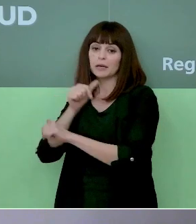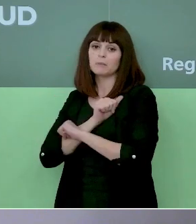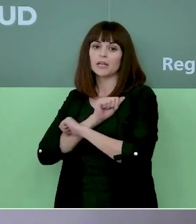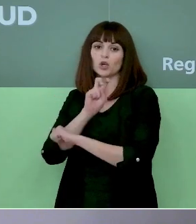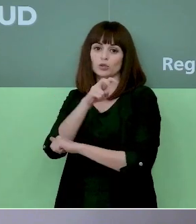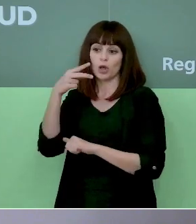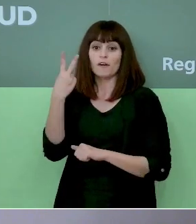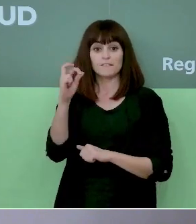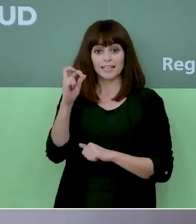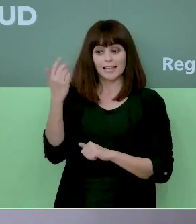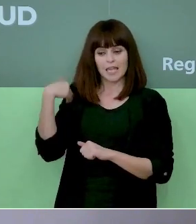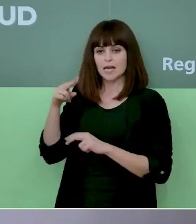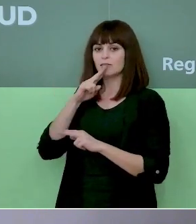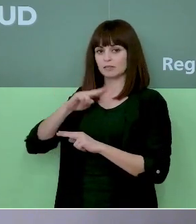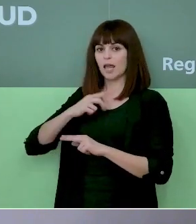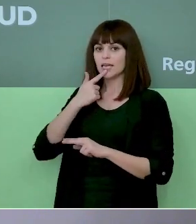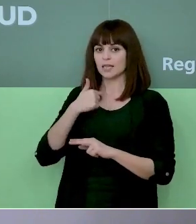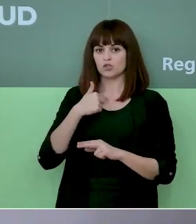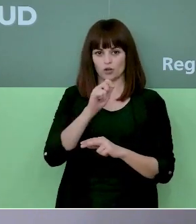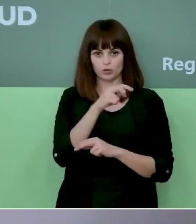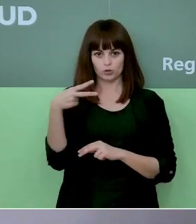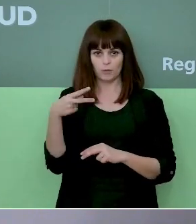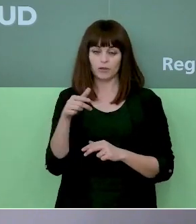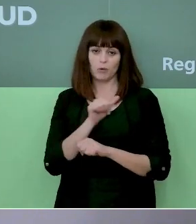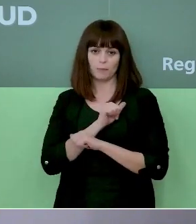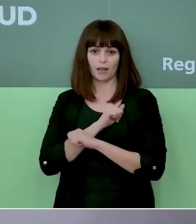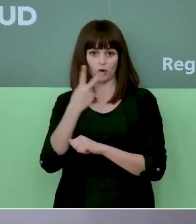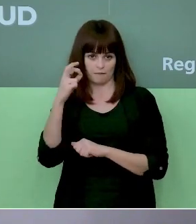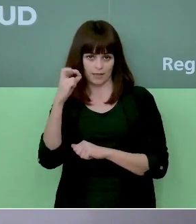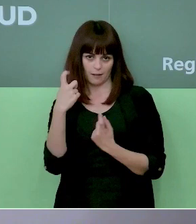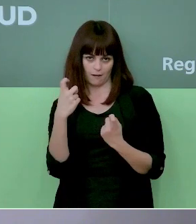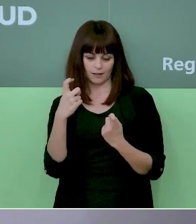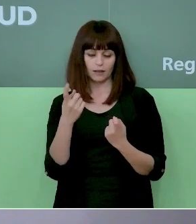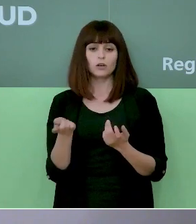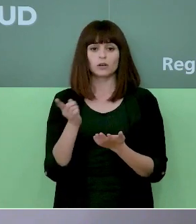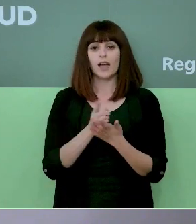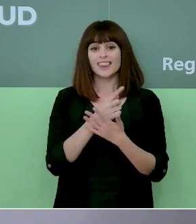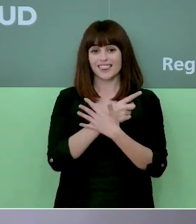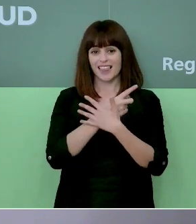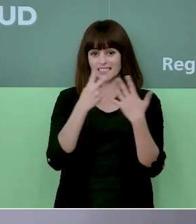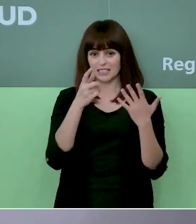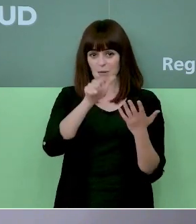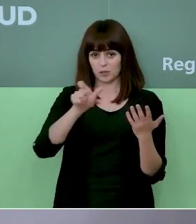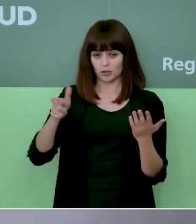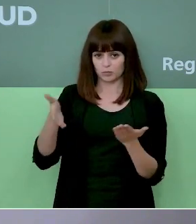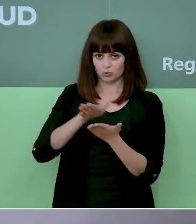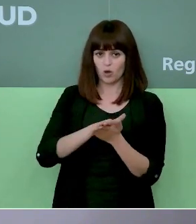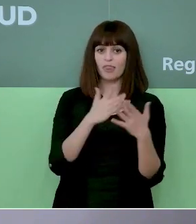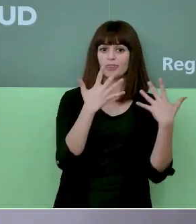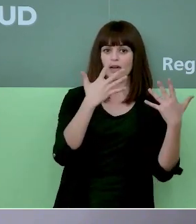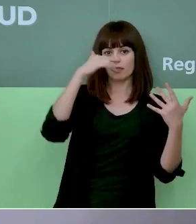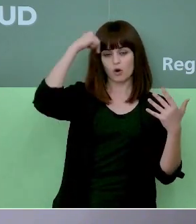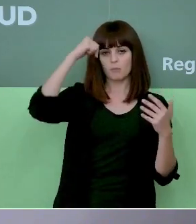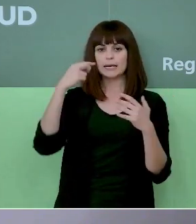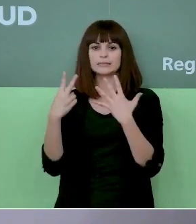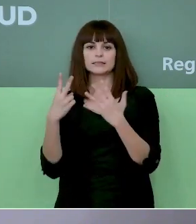espera del resultado de otras 20. Un día más, hemos de lamentar la pérdida de 17 personas. Se trata de 10 hombres y